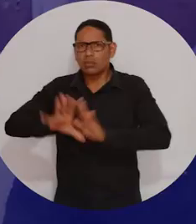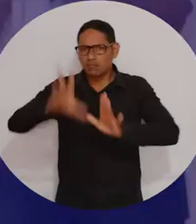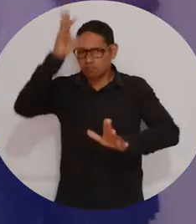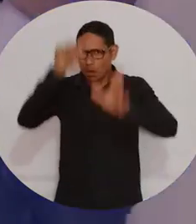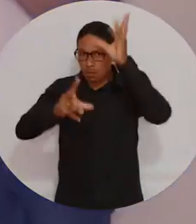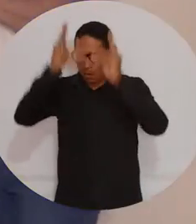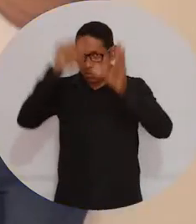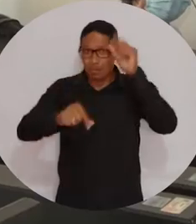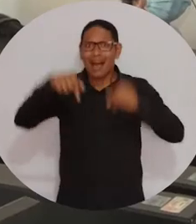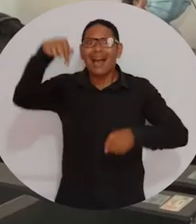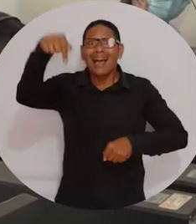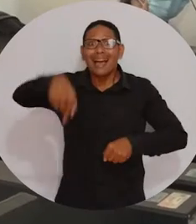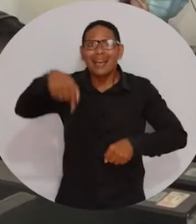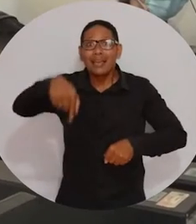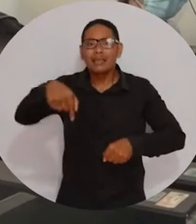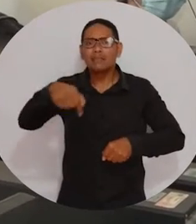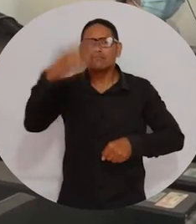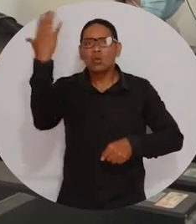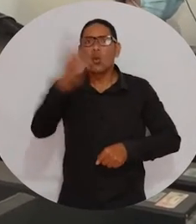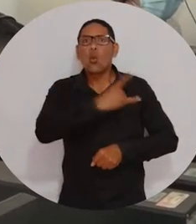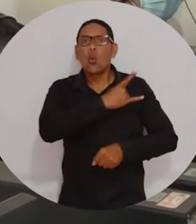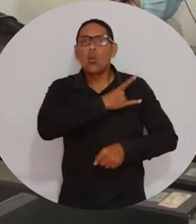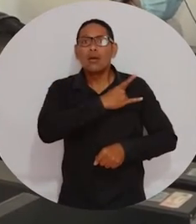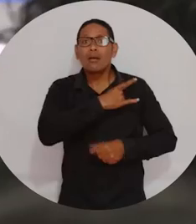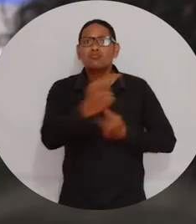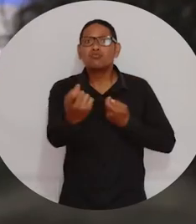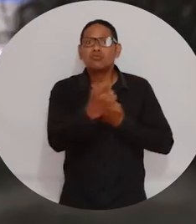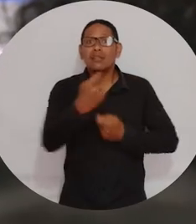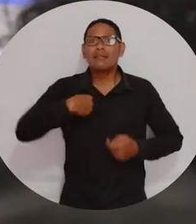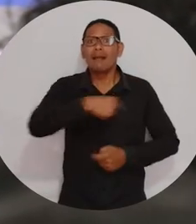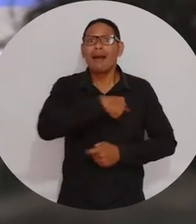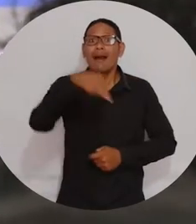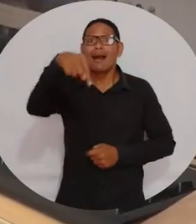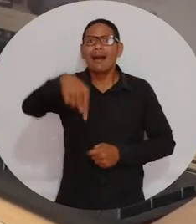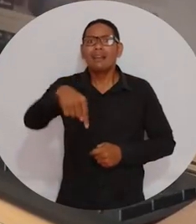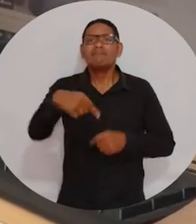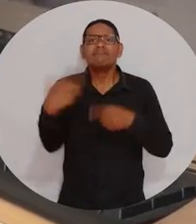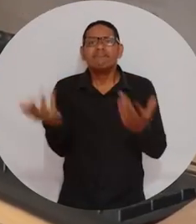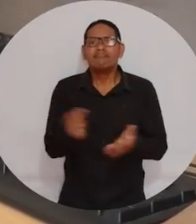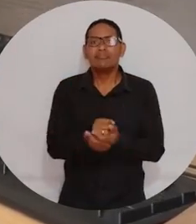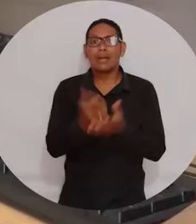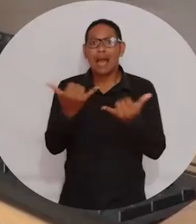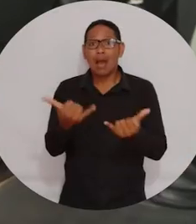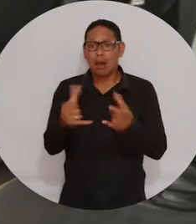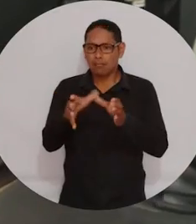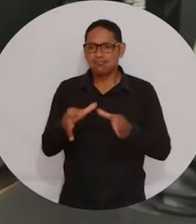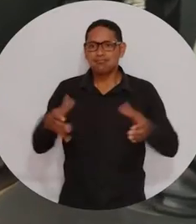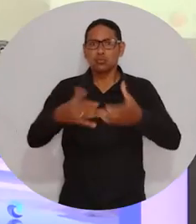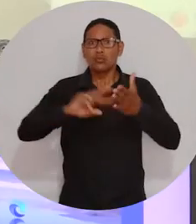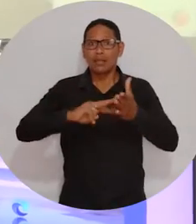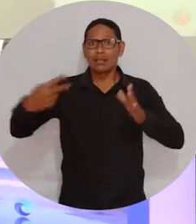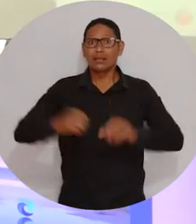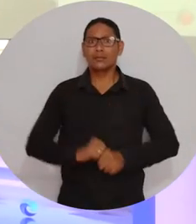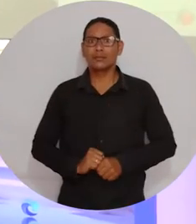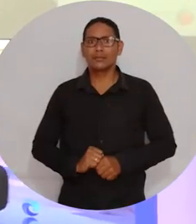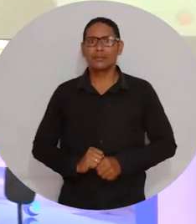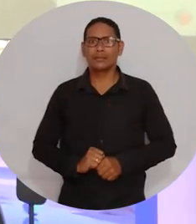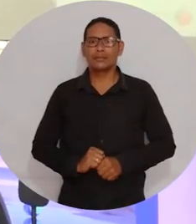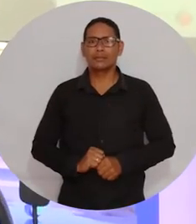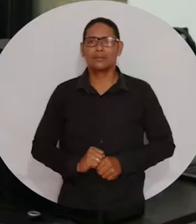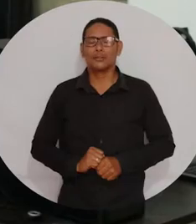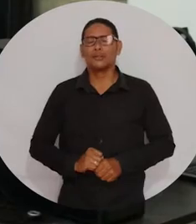conocimientos los vamos a adquirir aquí, ya que la universidad sí está cerca a través de esta tecnología.